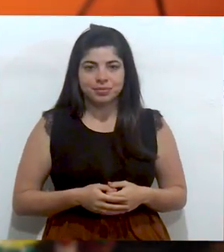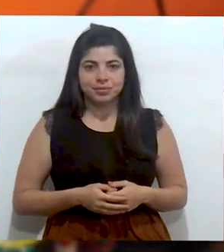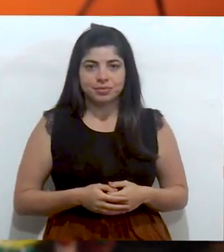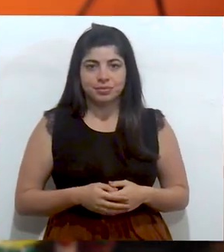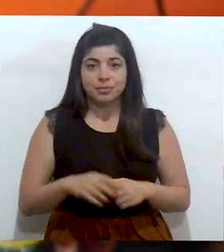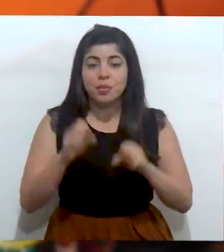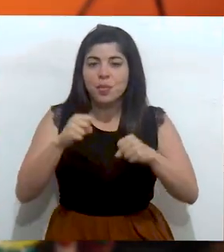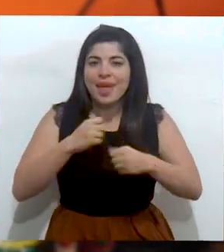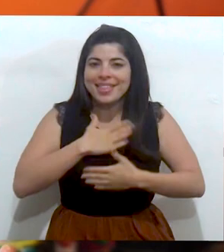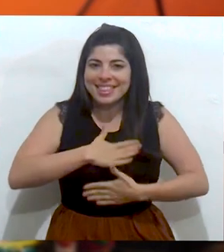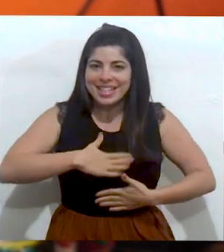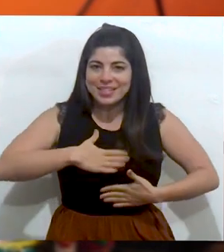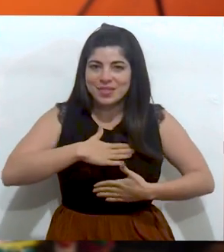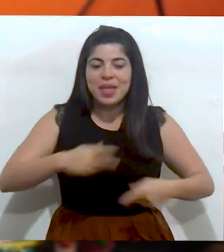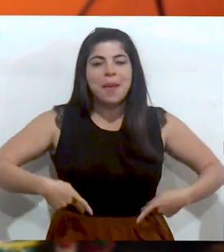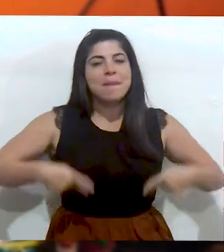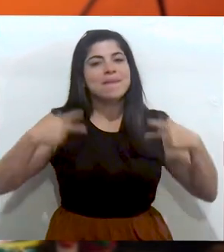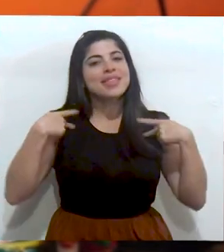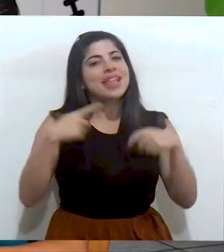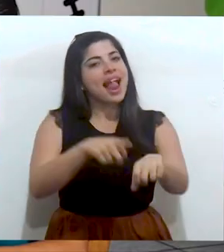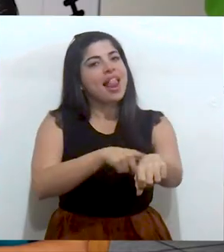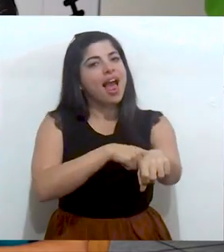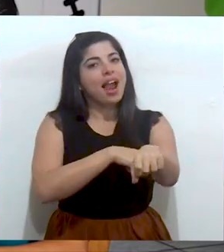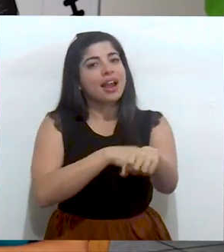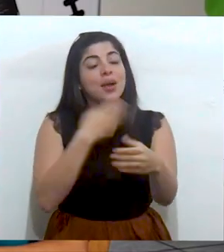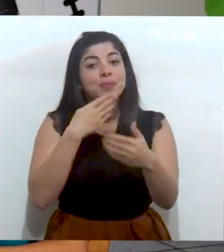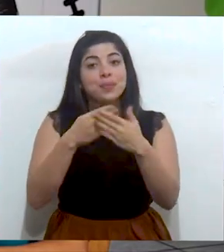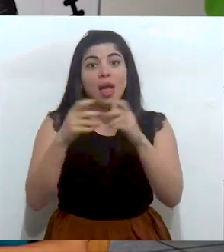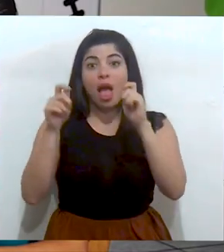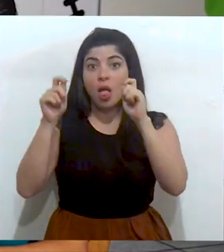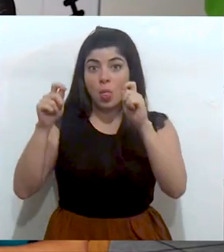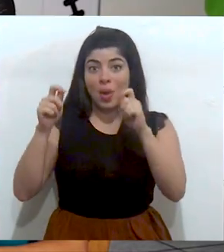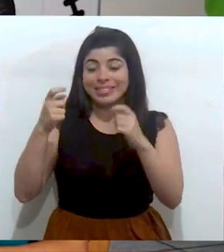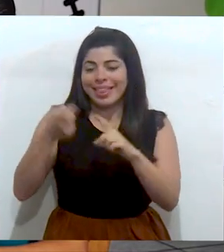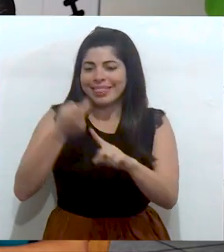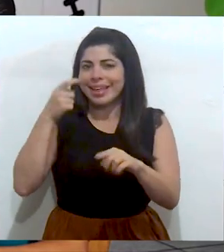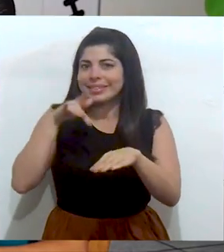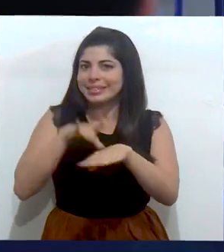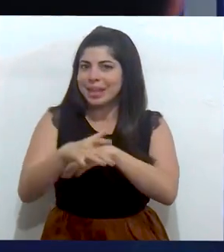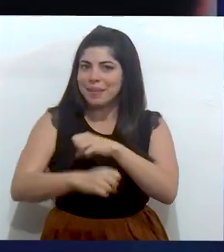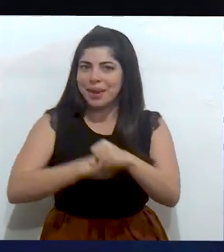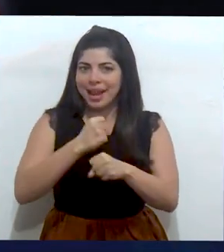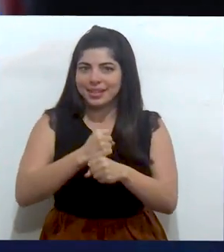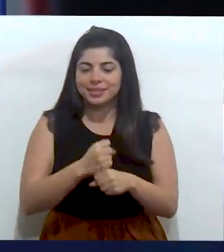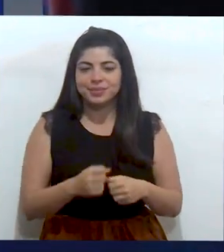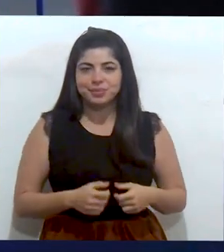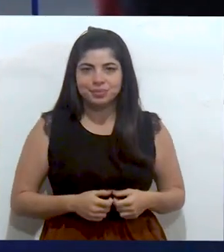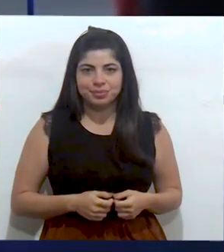Donde se disfruta de una vida larga. Con educación desde etapas tempranas.